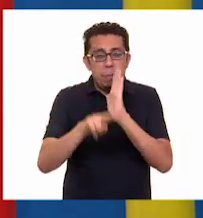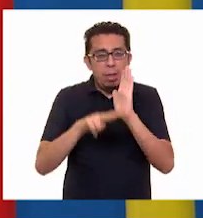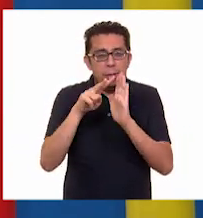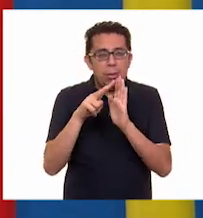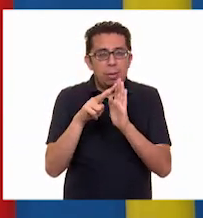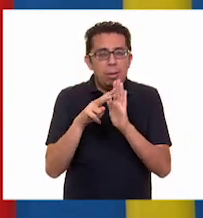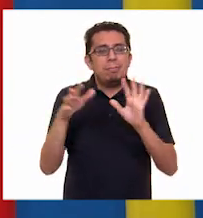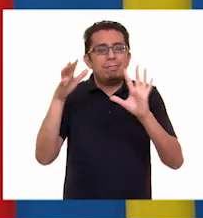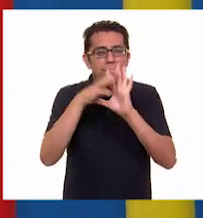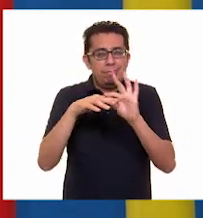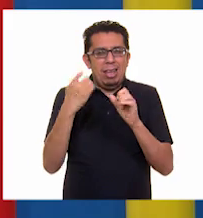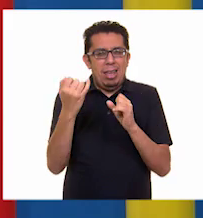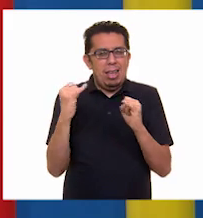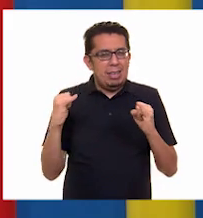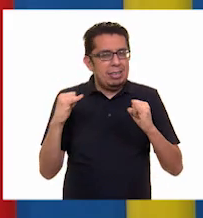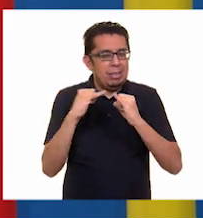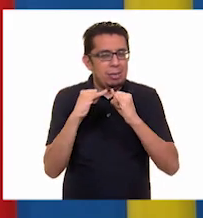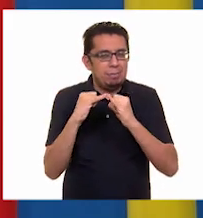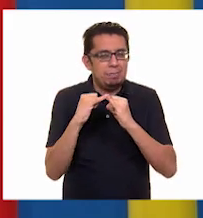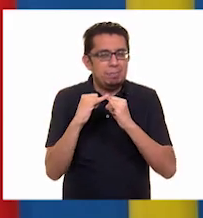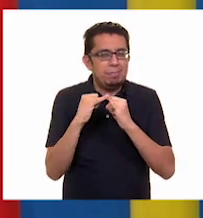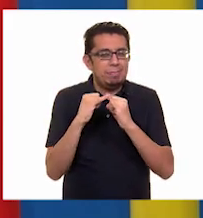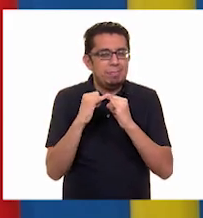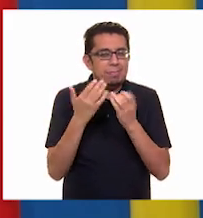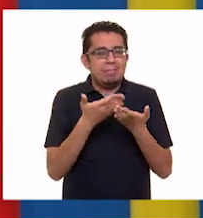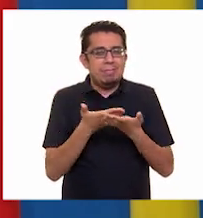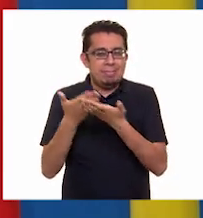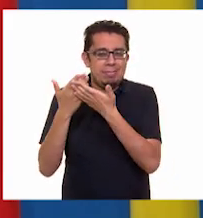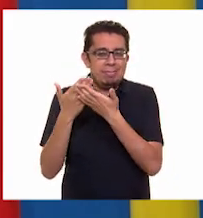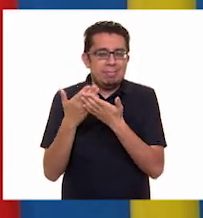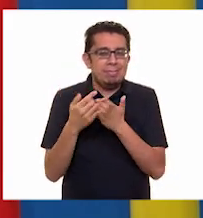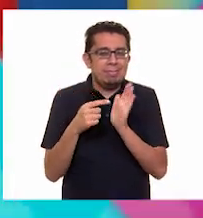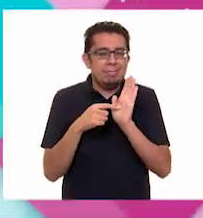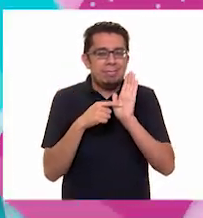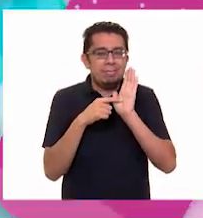institución. Adelante con el video, por favor.